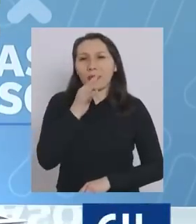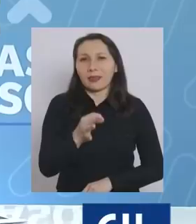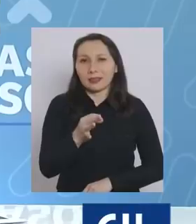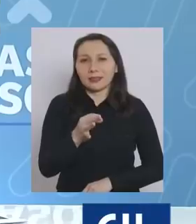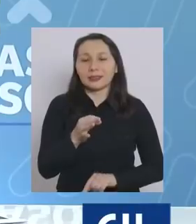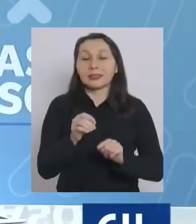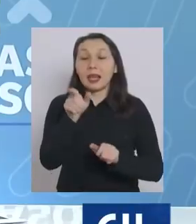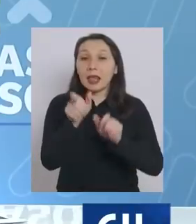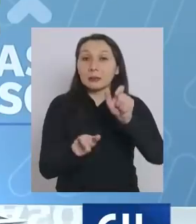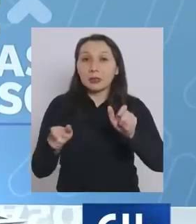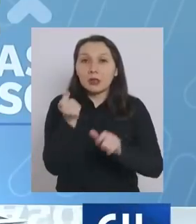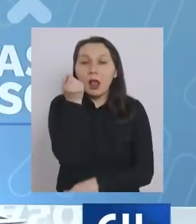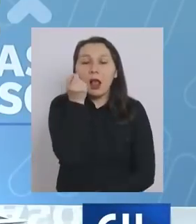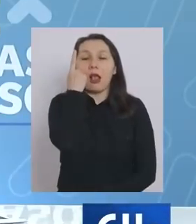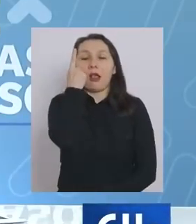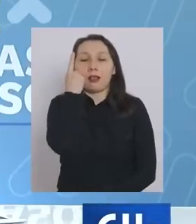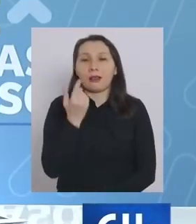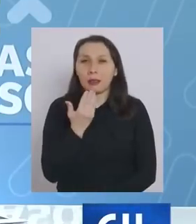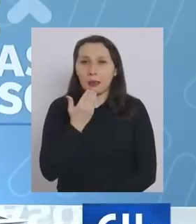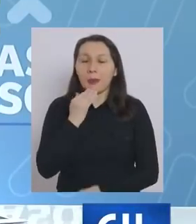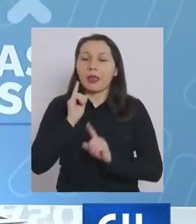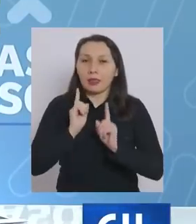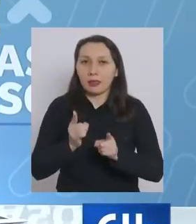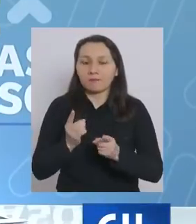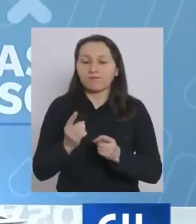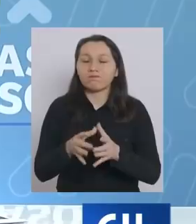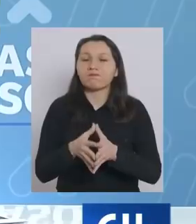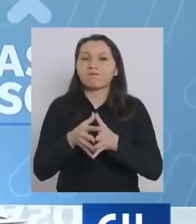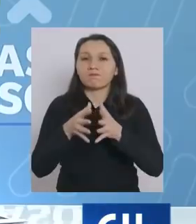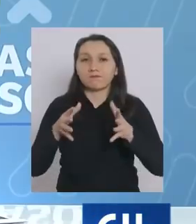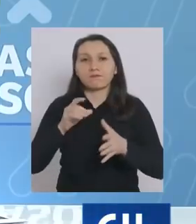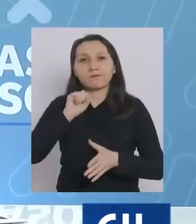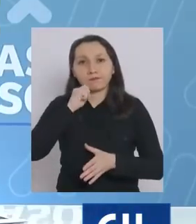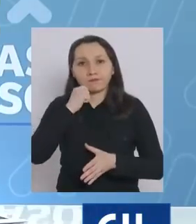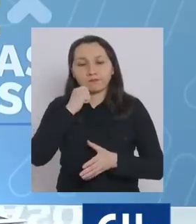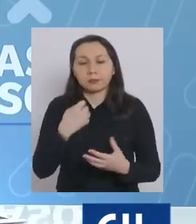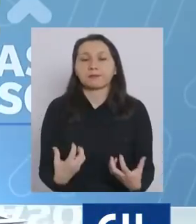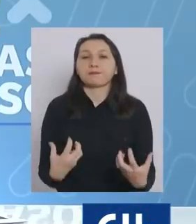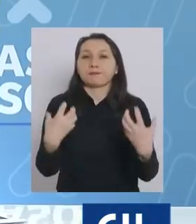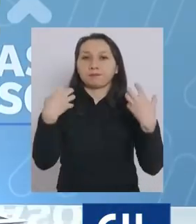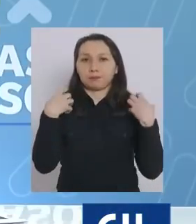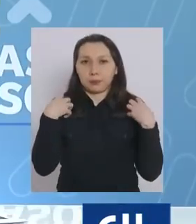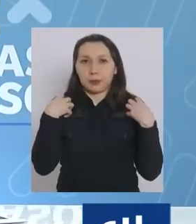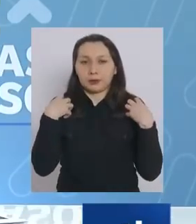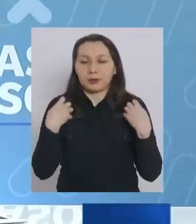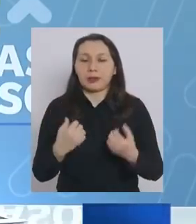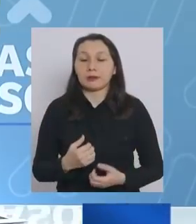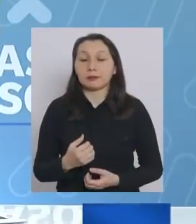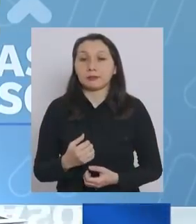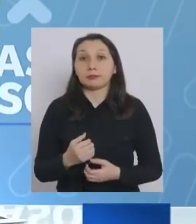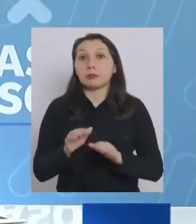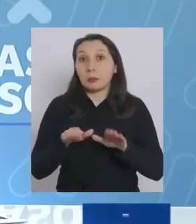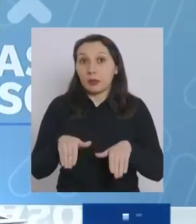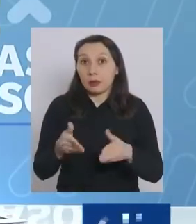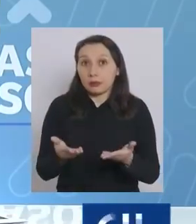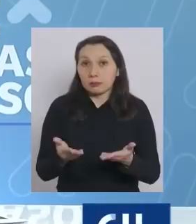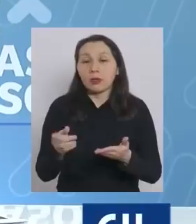la gente entiende que también tiene que tener mayores responsabilidades. Así